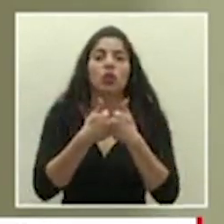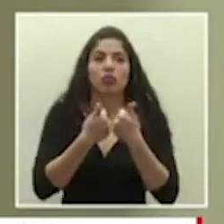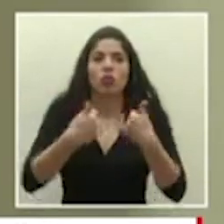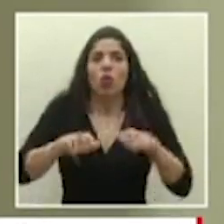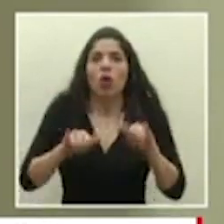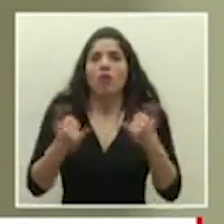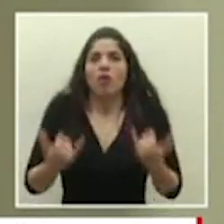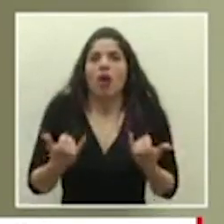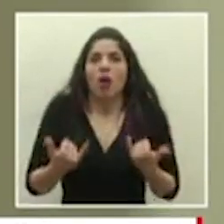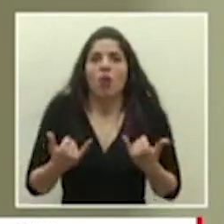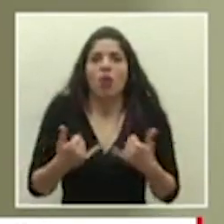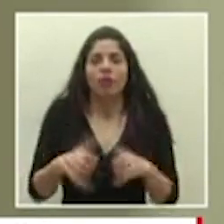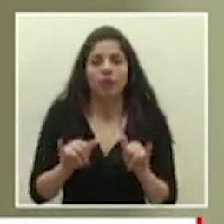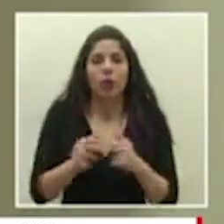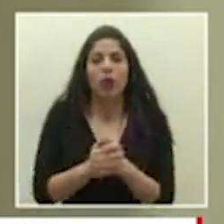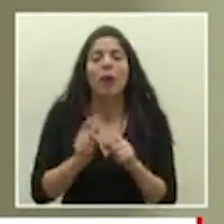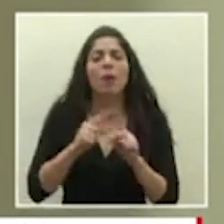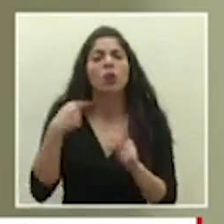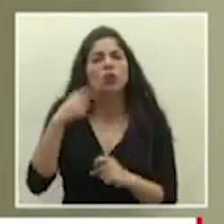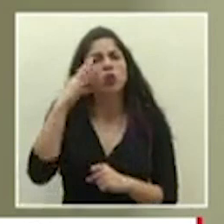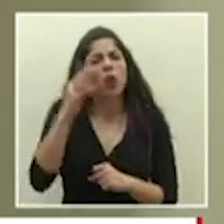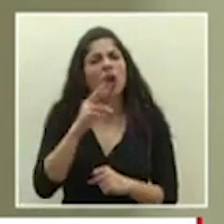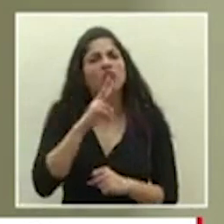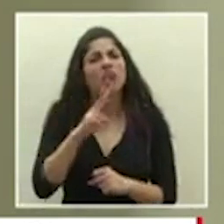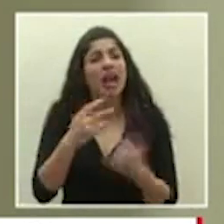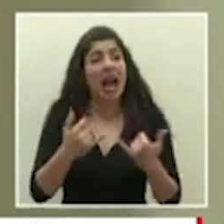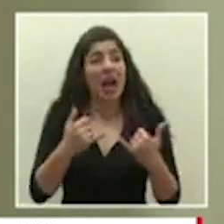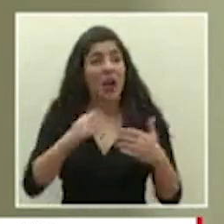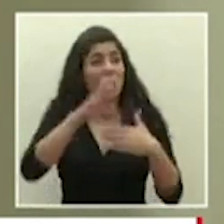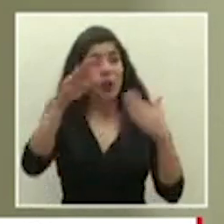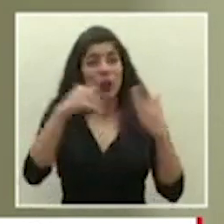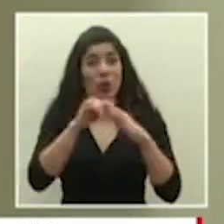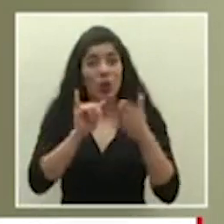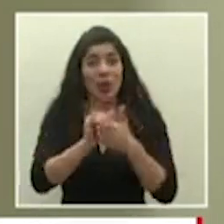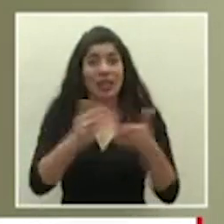vigente pero yo creo que de verdad en medio de todo esto